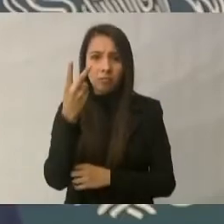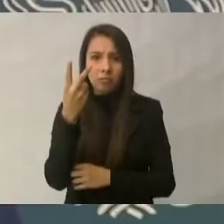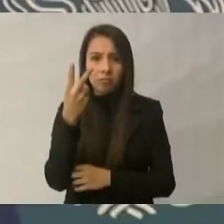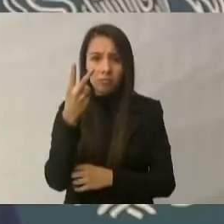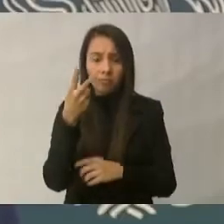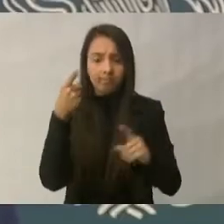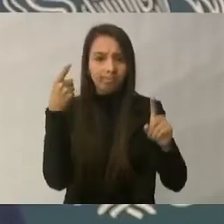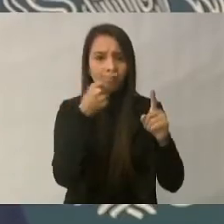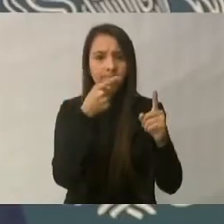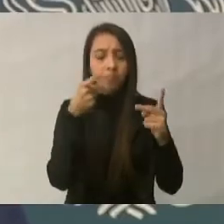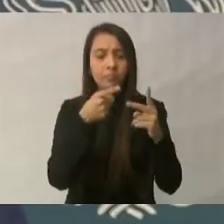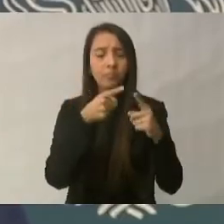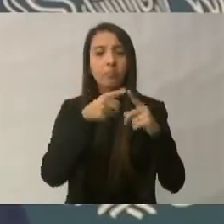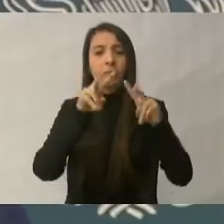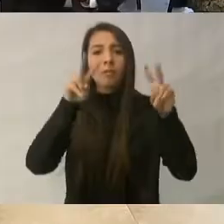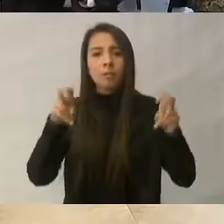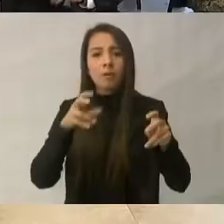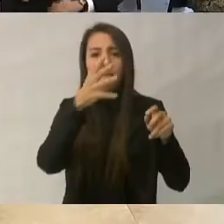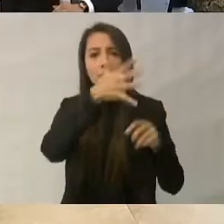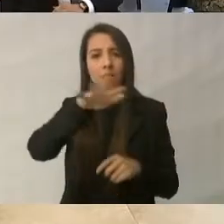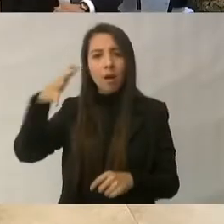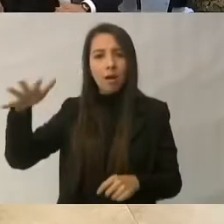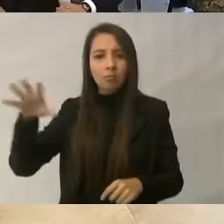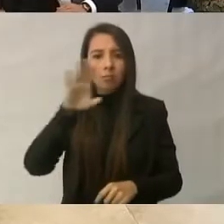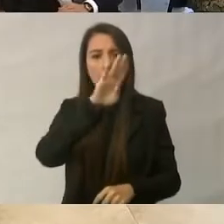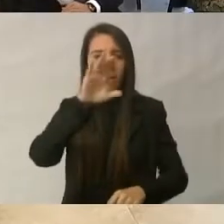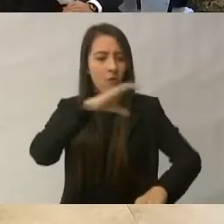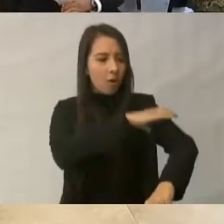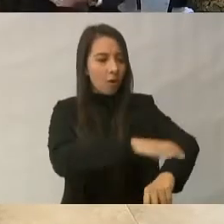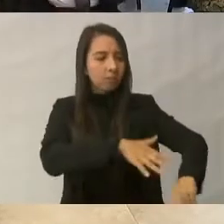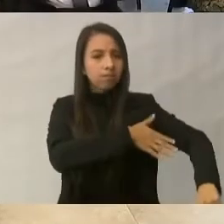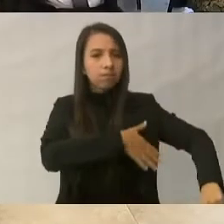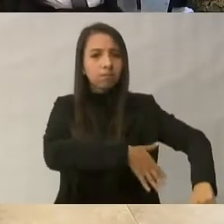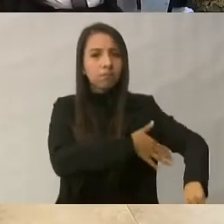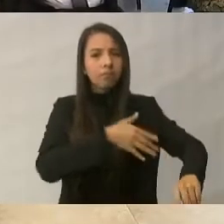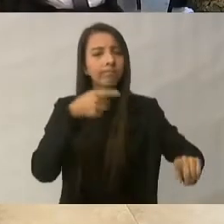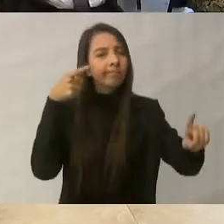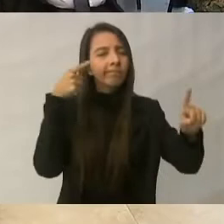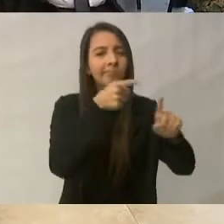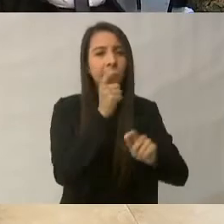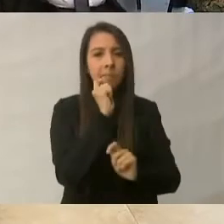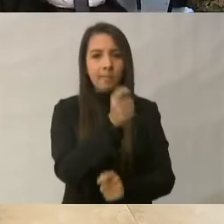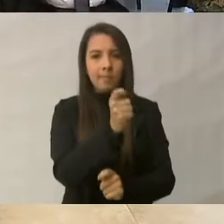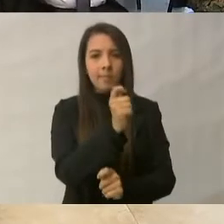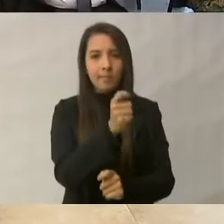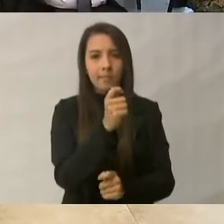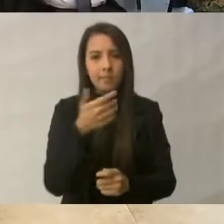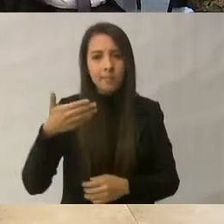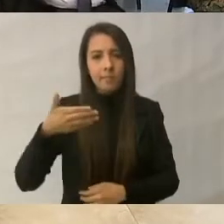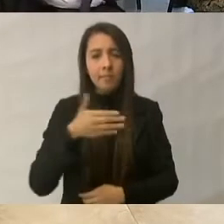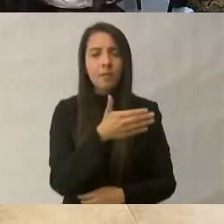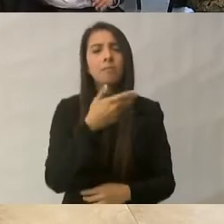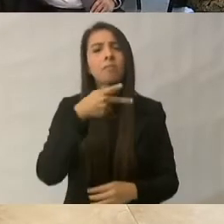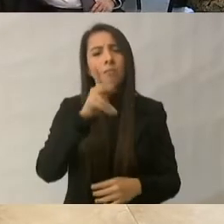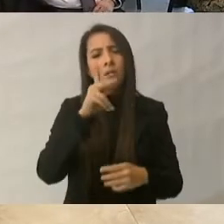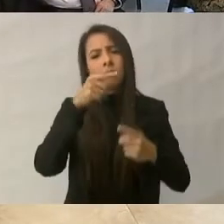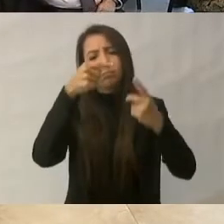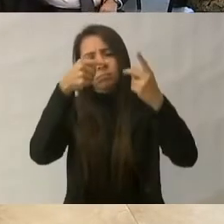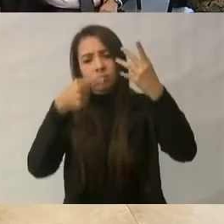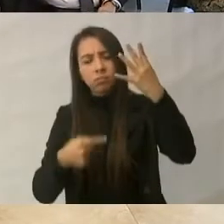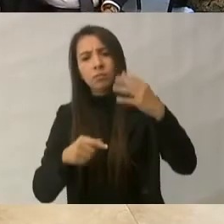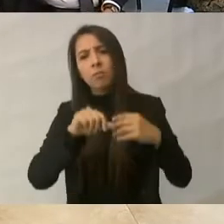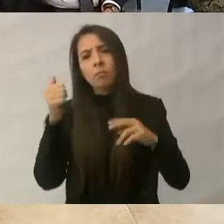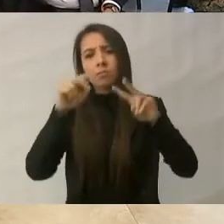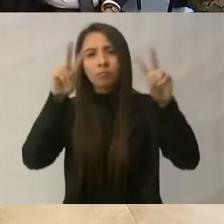del Alto Golfo, que es principalmente pesquero, sin embargo, hay otros temas relacionados con la